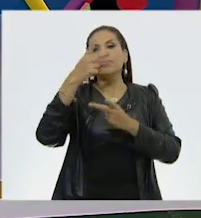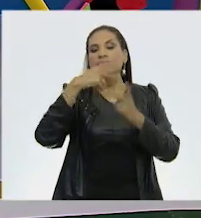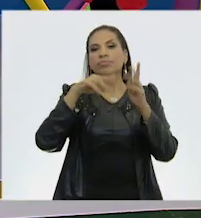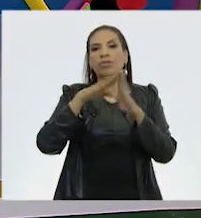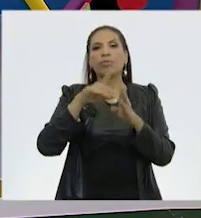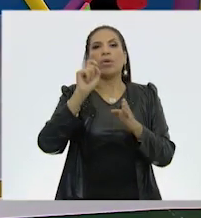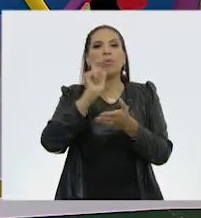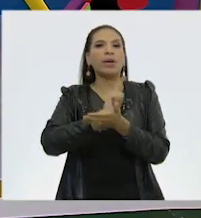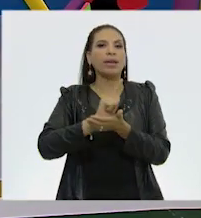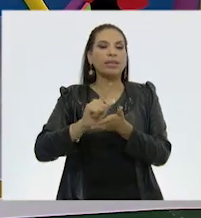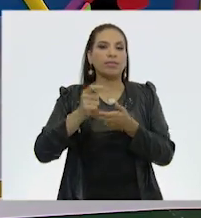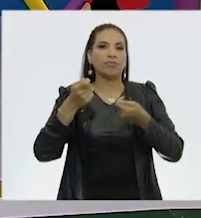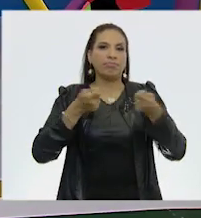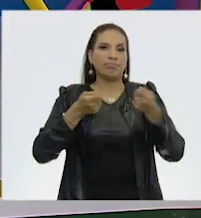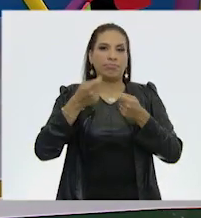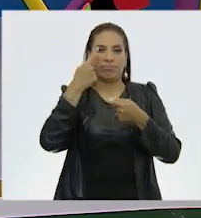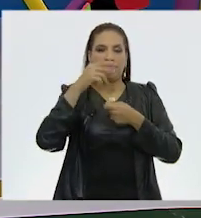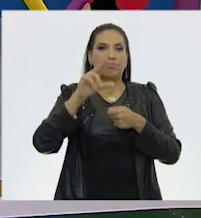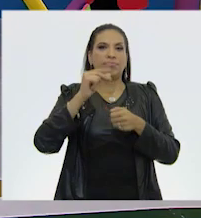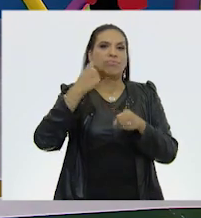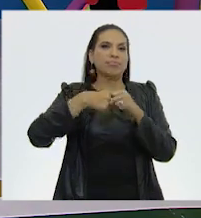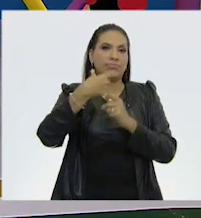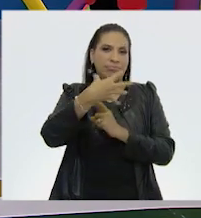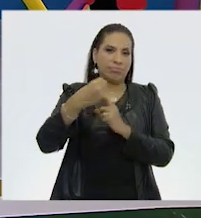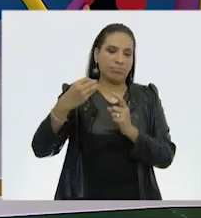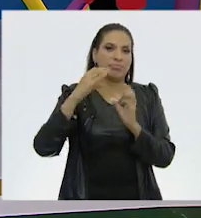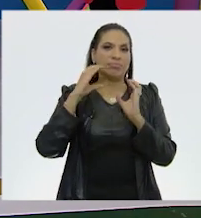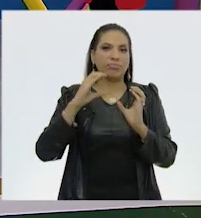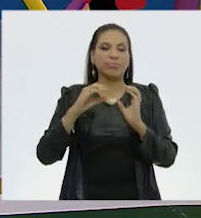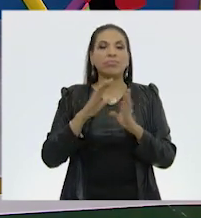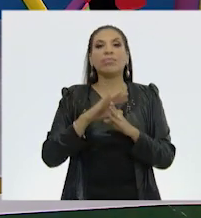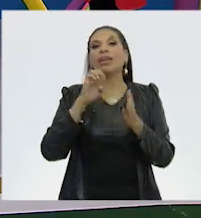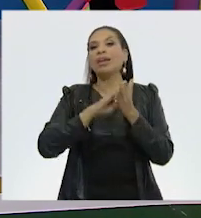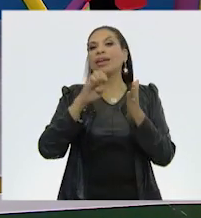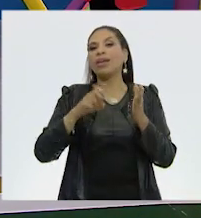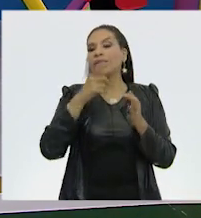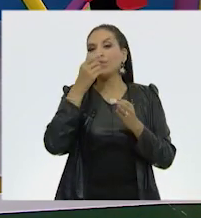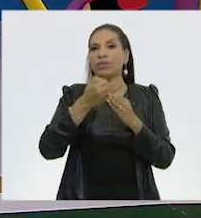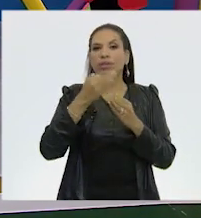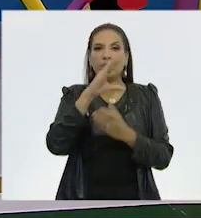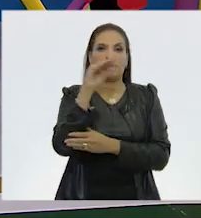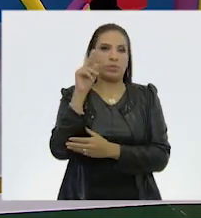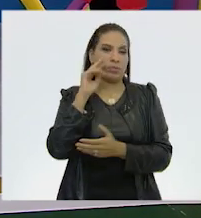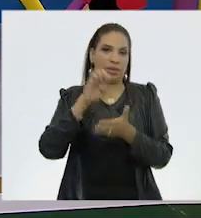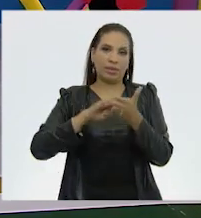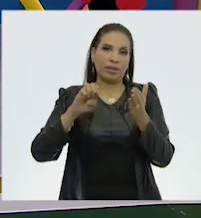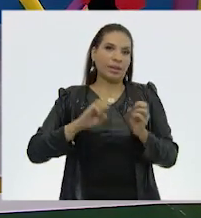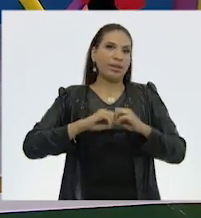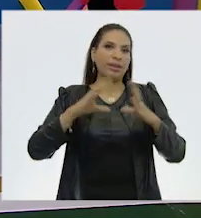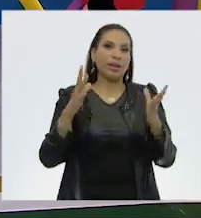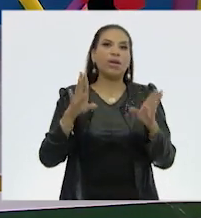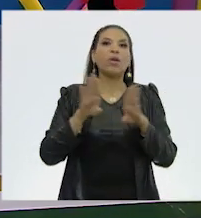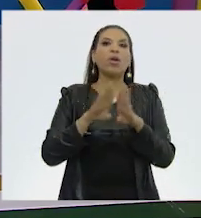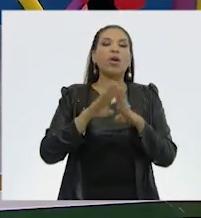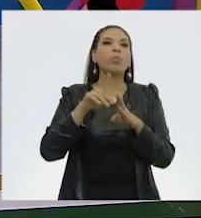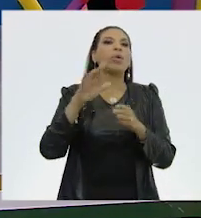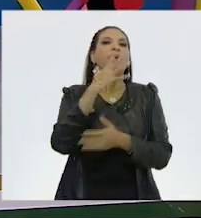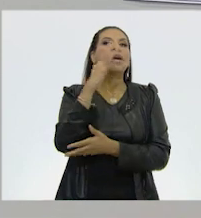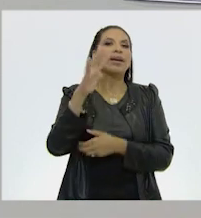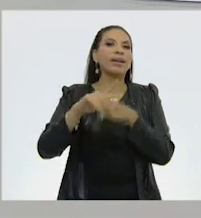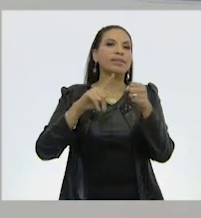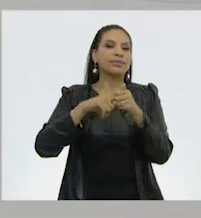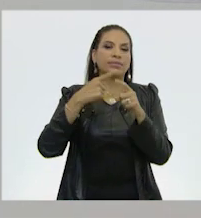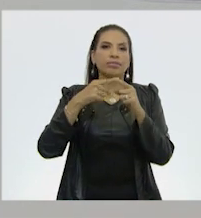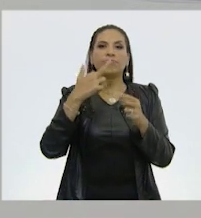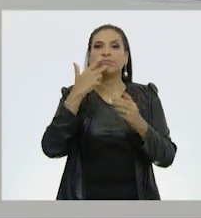del agua y el control de pestes y enfermedades. Repito, el ejemplo que daba Tom es un ejemplo muy claro de cómo la naturaleza nos